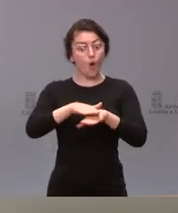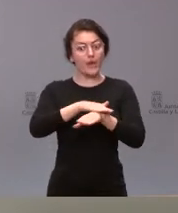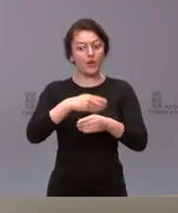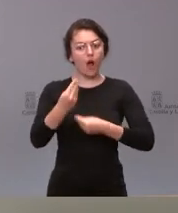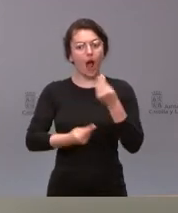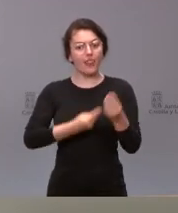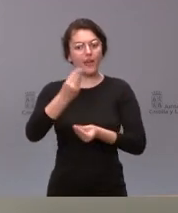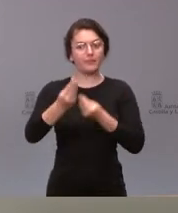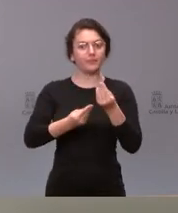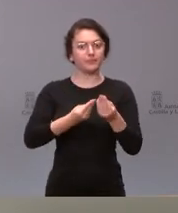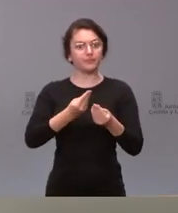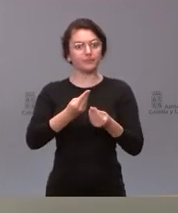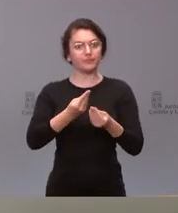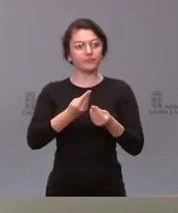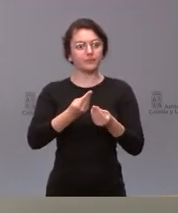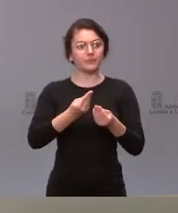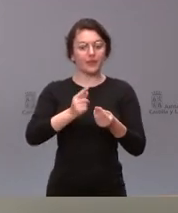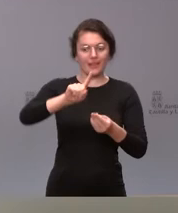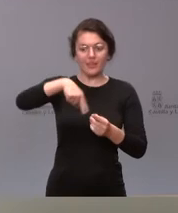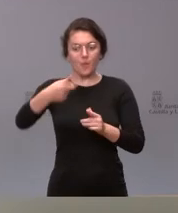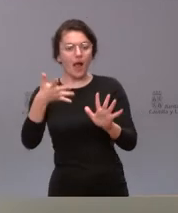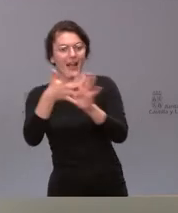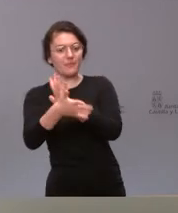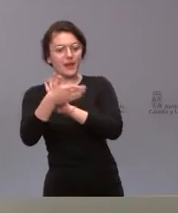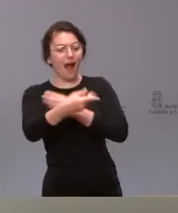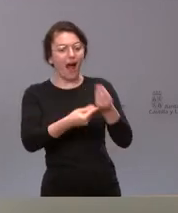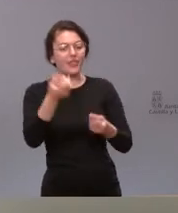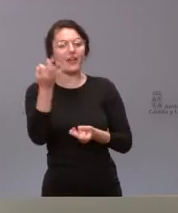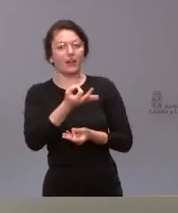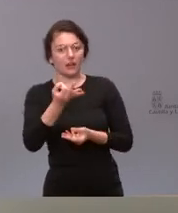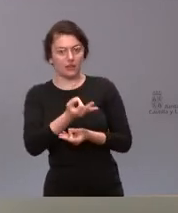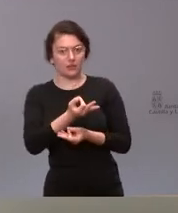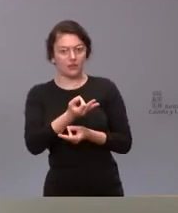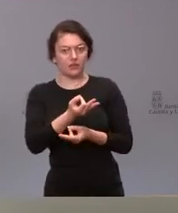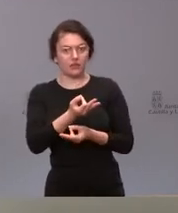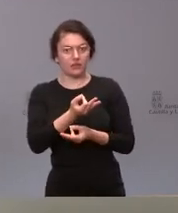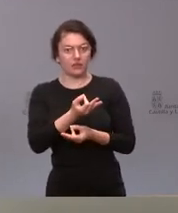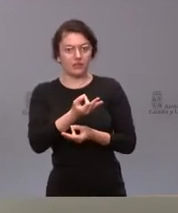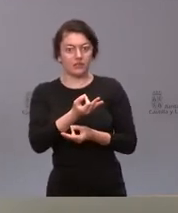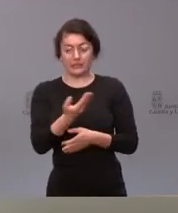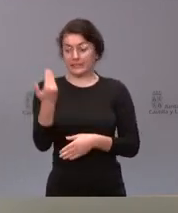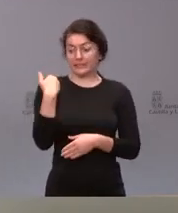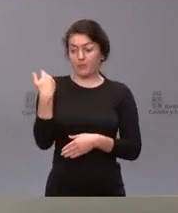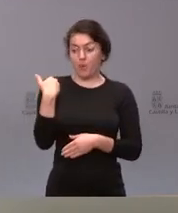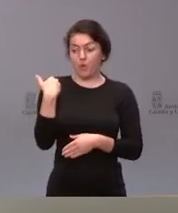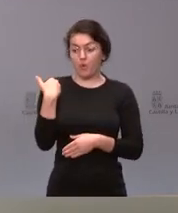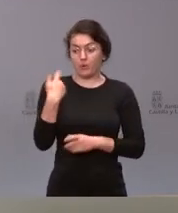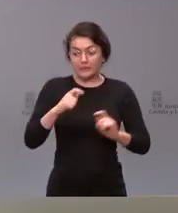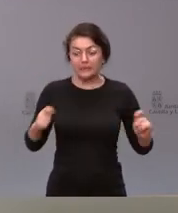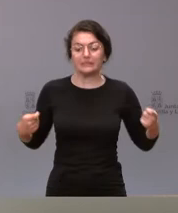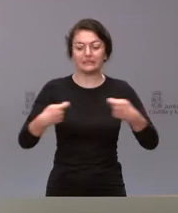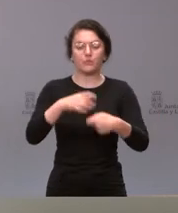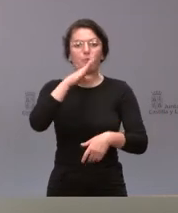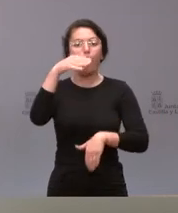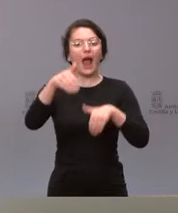explicaciones por aquello que lleva a cabo que ha sido conformado recientemente como consecuencia de unas elecciones democráticas